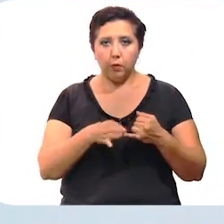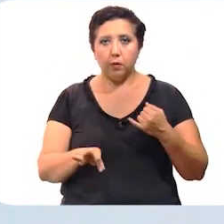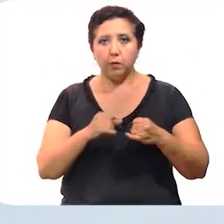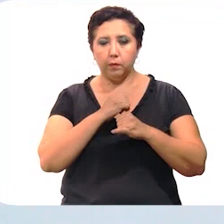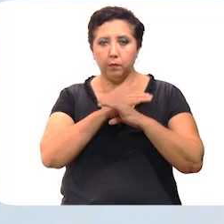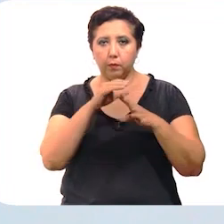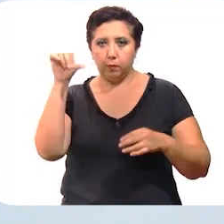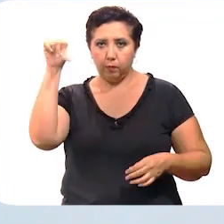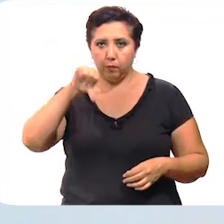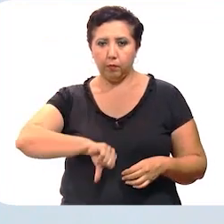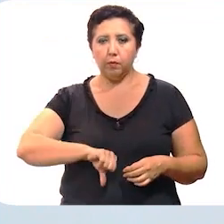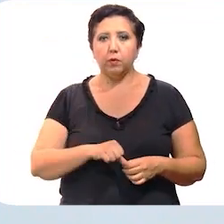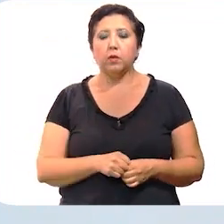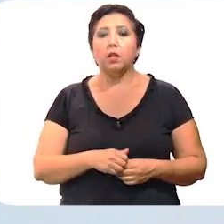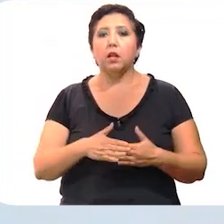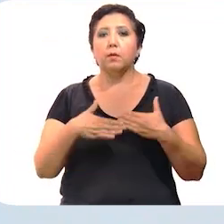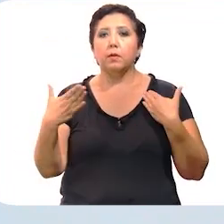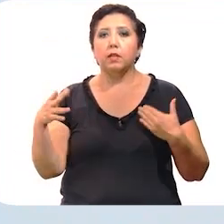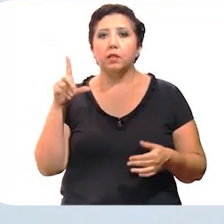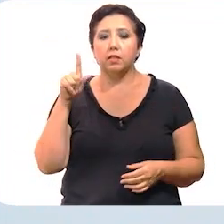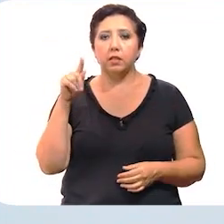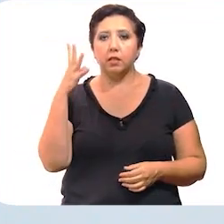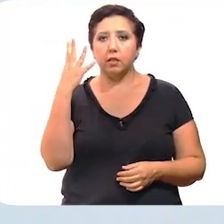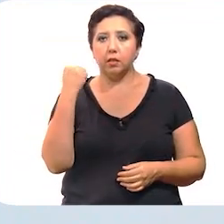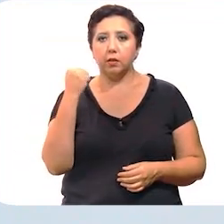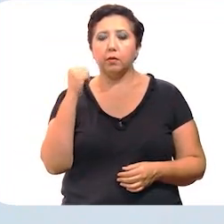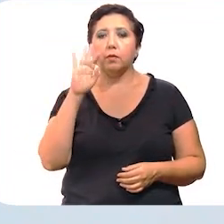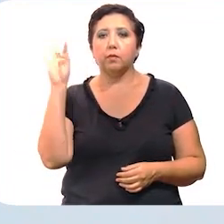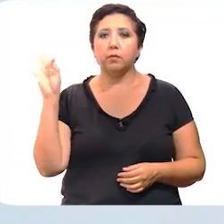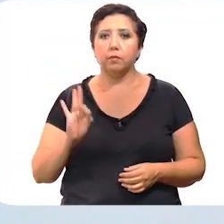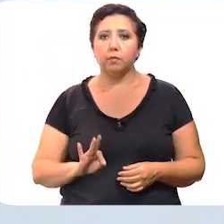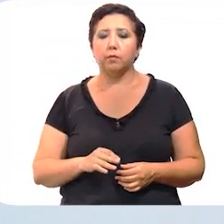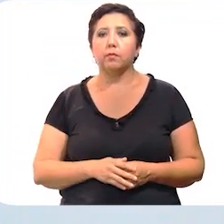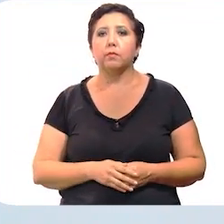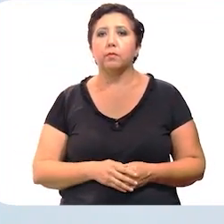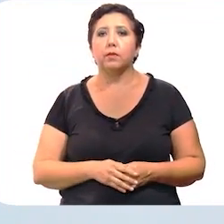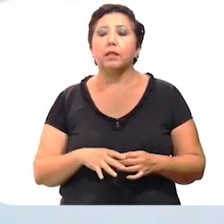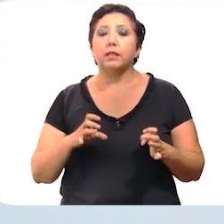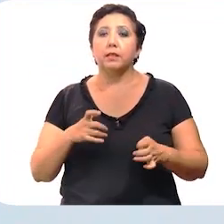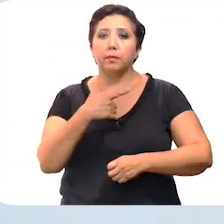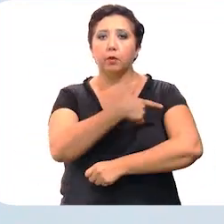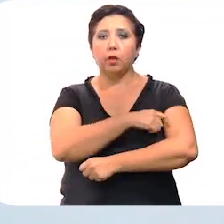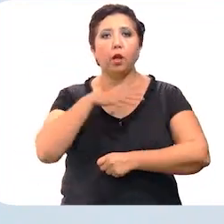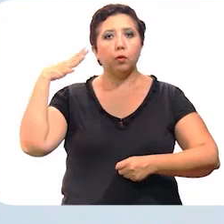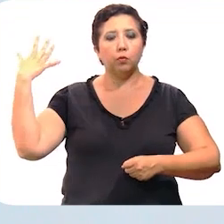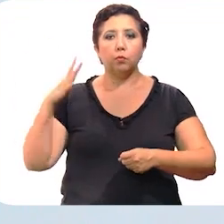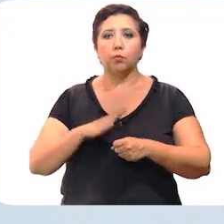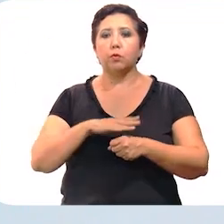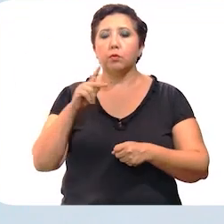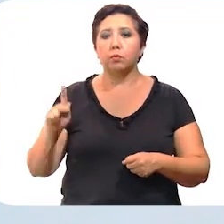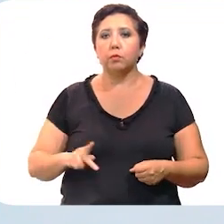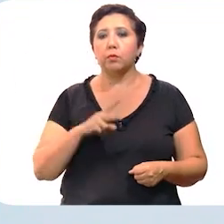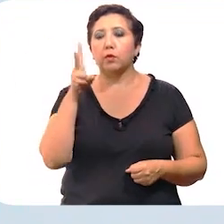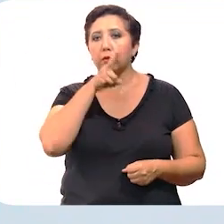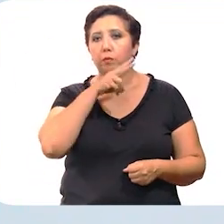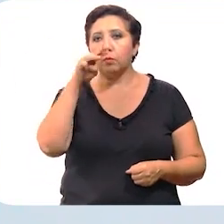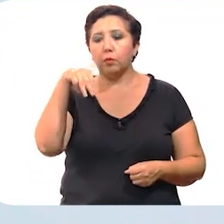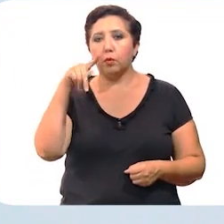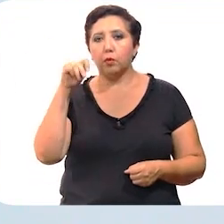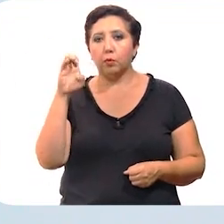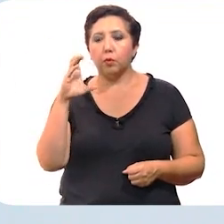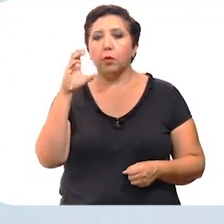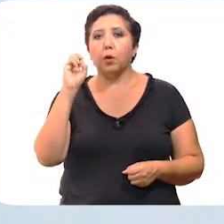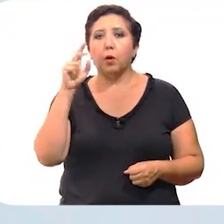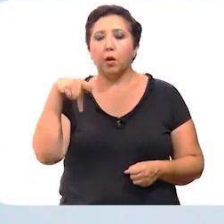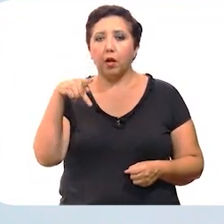último corte realizado hoy, el avance es del 79%. Se está vacunando adultos mayores en los municipios de Valladolid, Motul